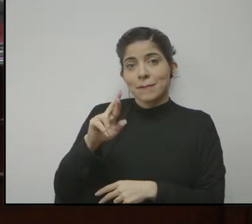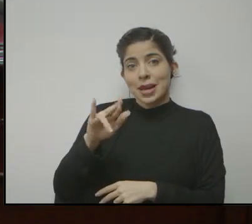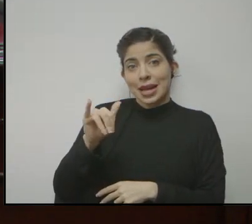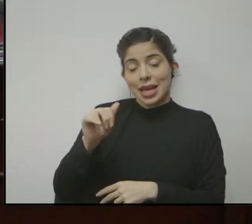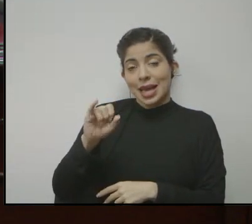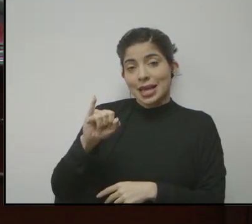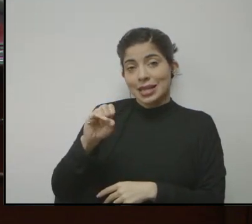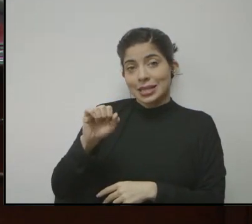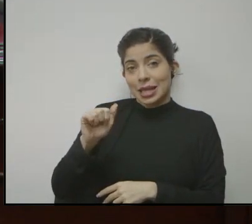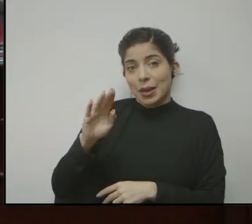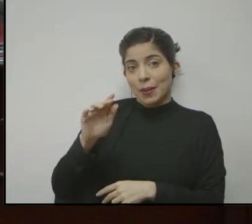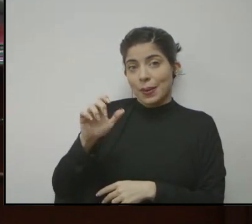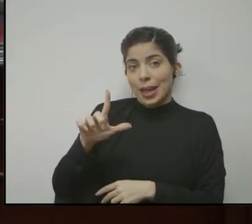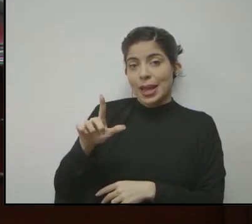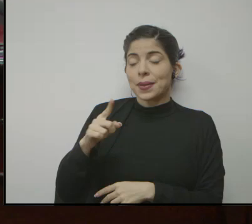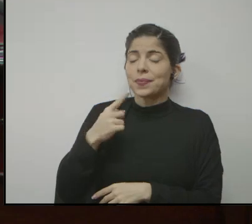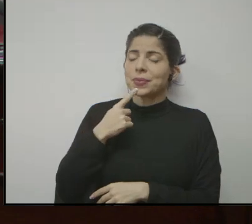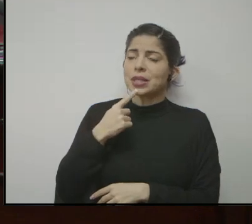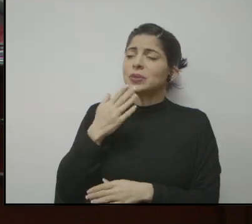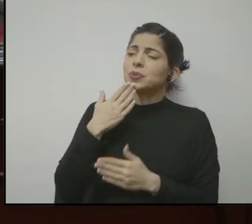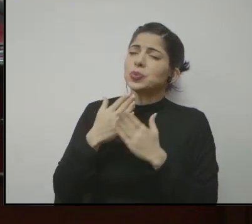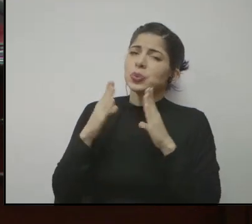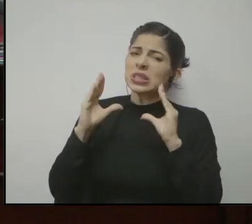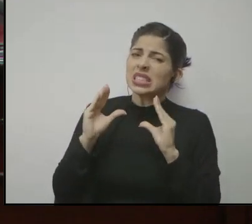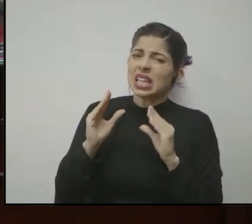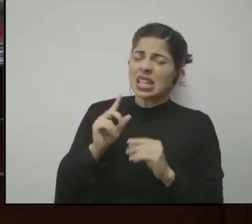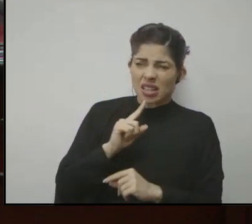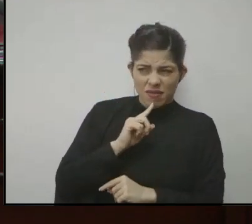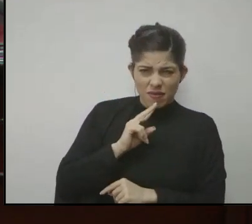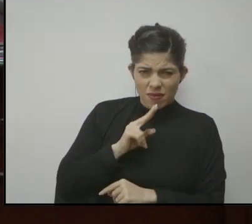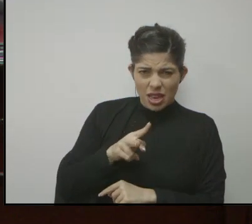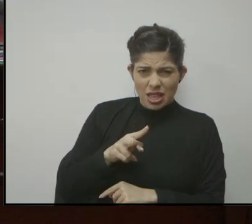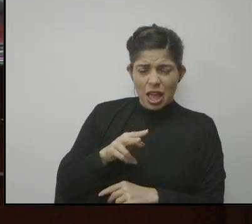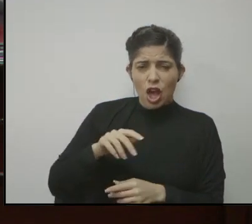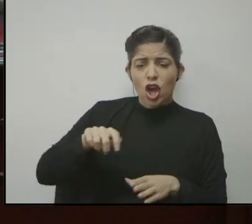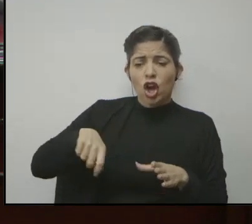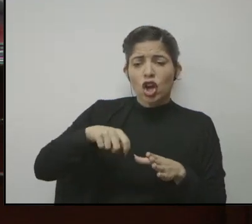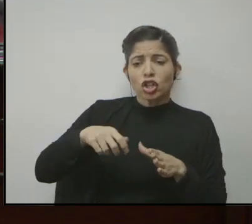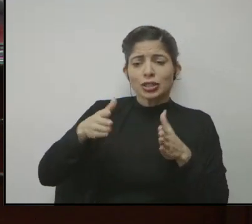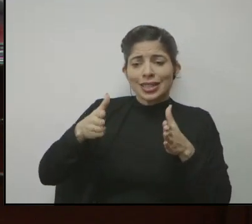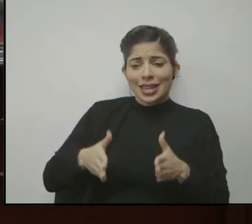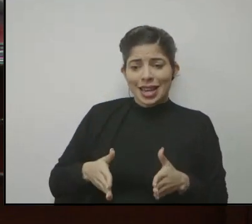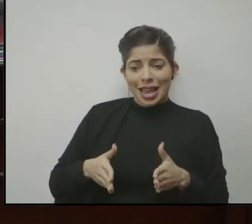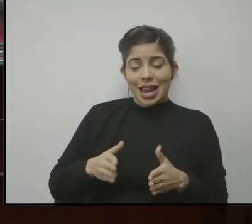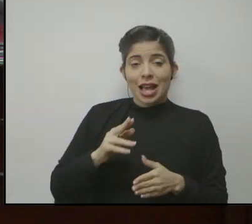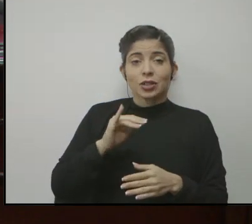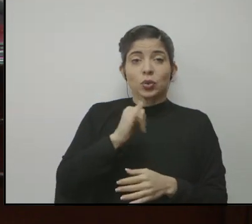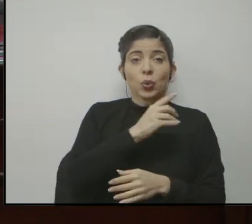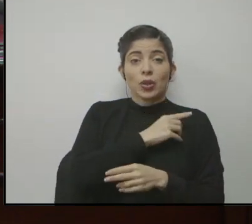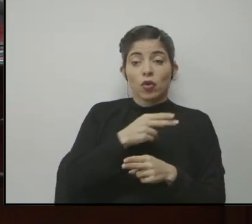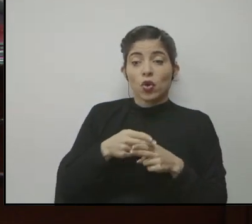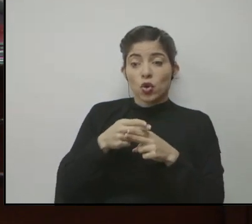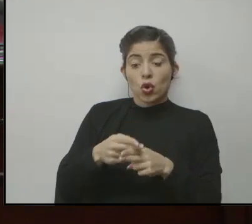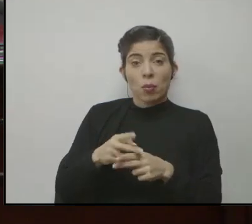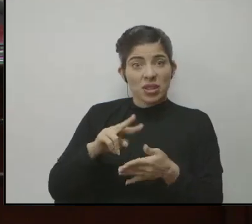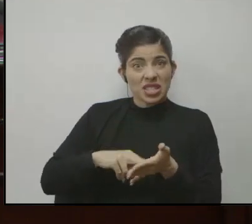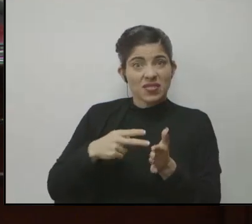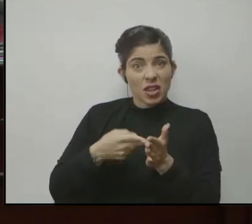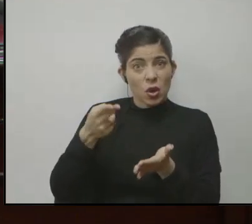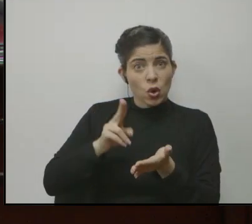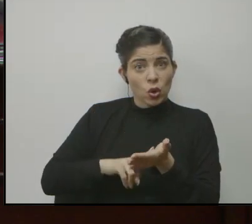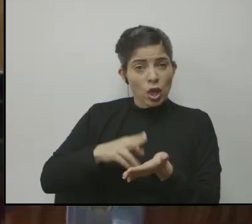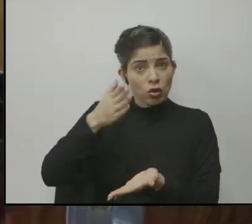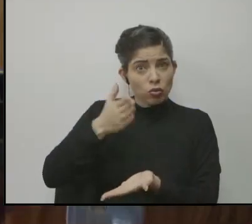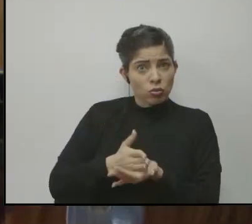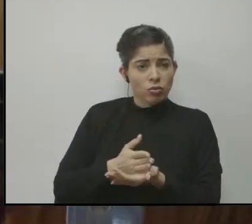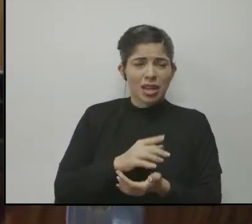Sánchez. Buenas tardes. ¿Qué hay de cierto que las cocineras de comedores nombradas por Junta se les rescindirá el contrato?